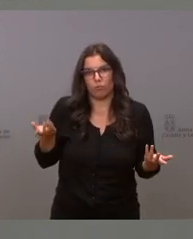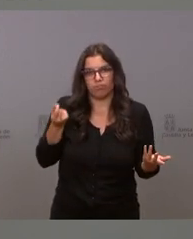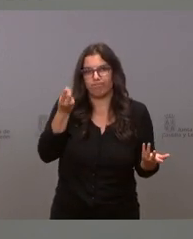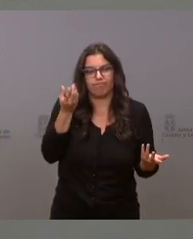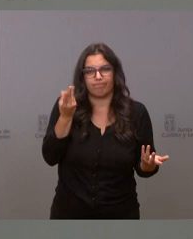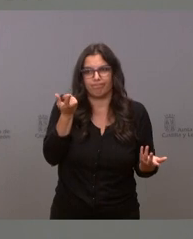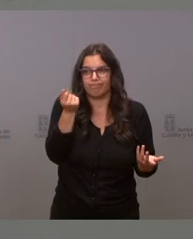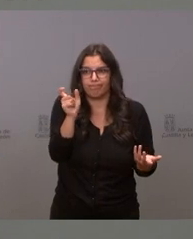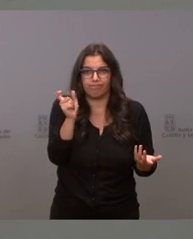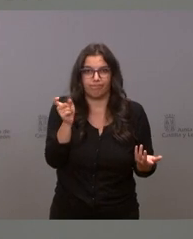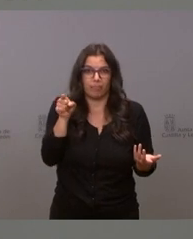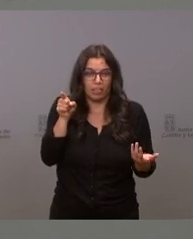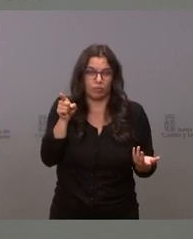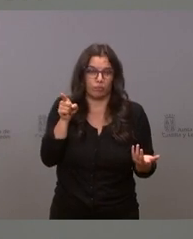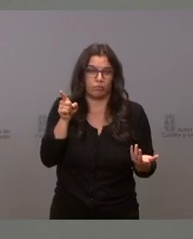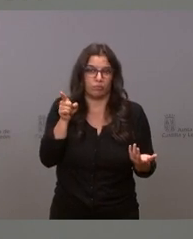ese es valor del tiempo